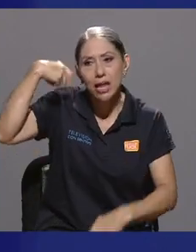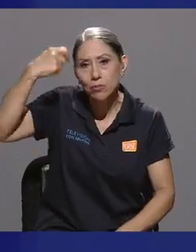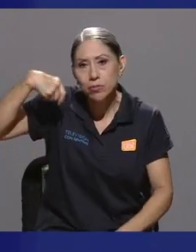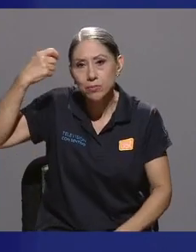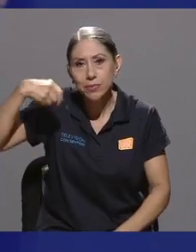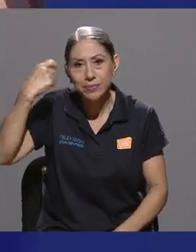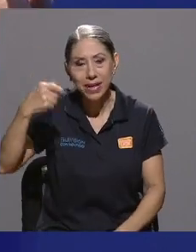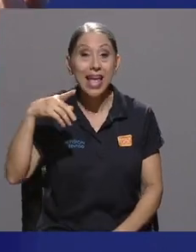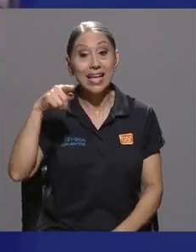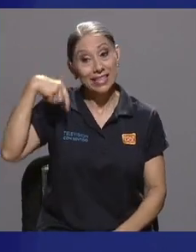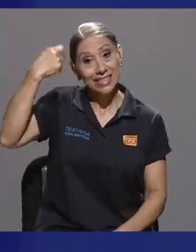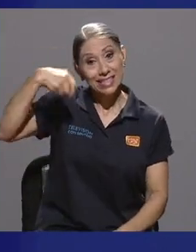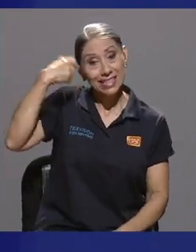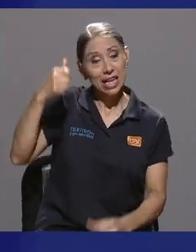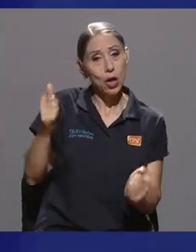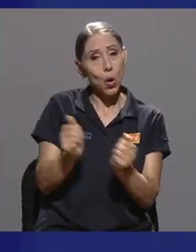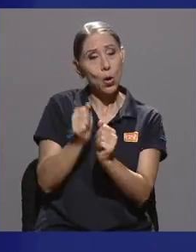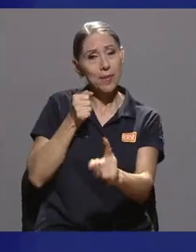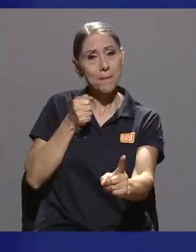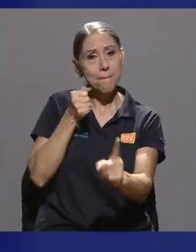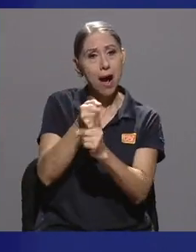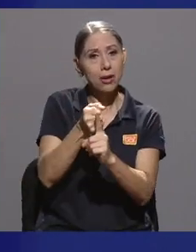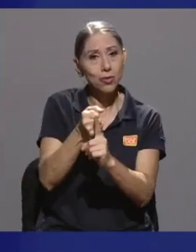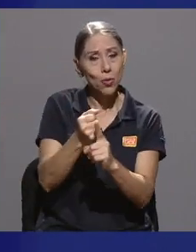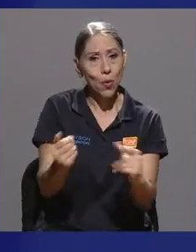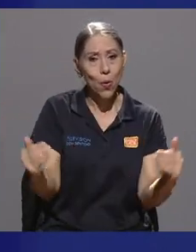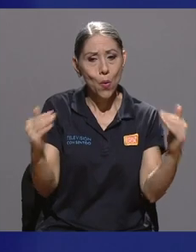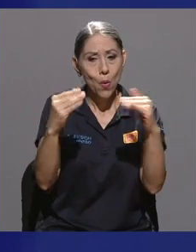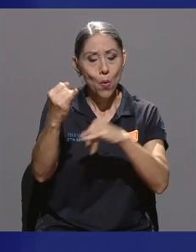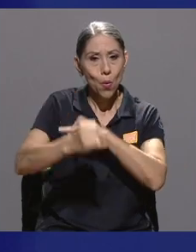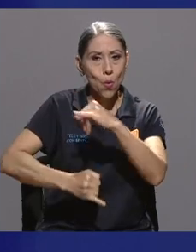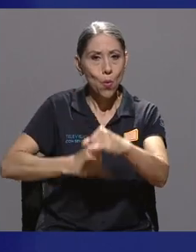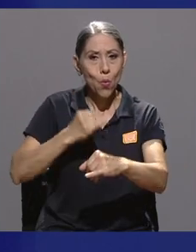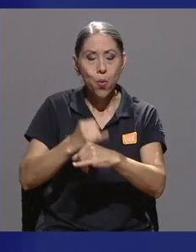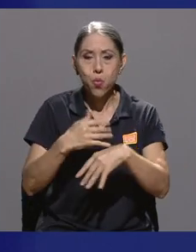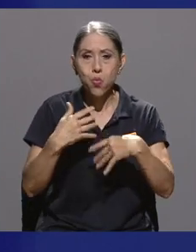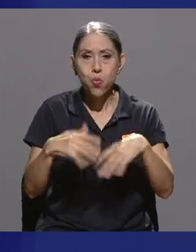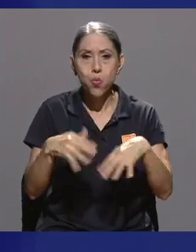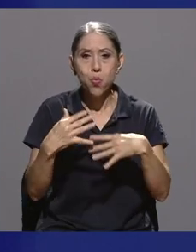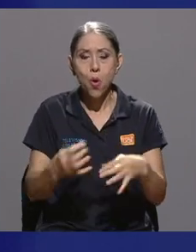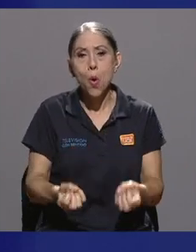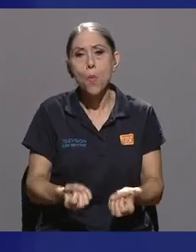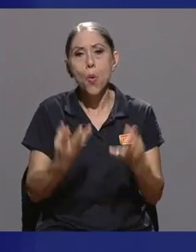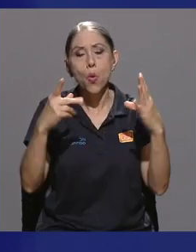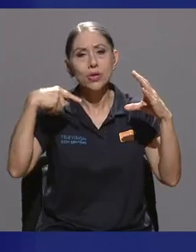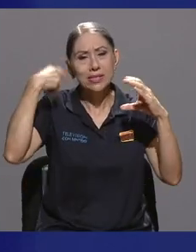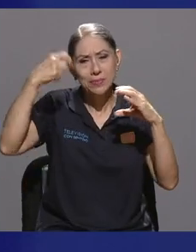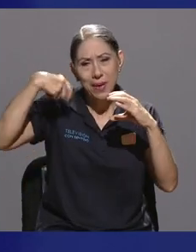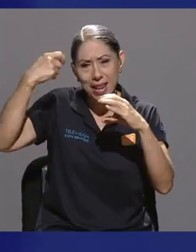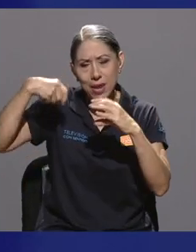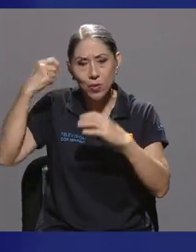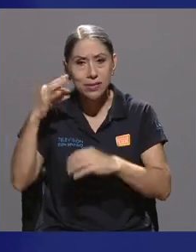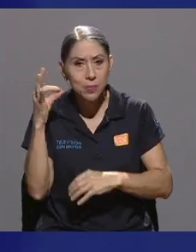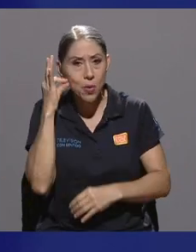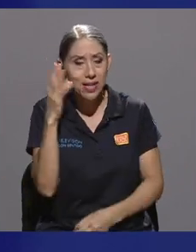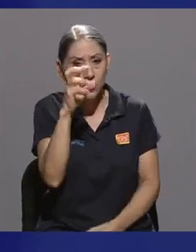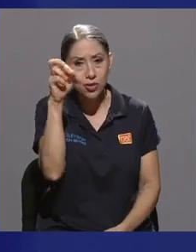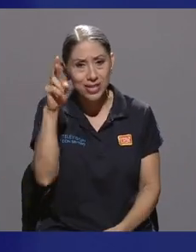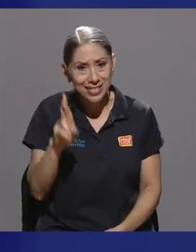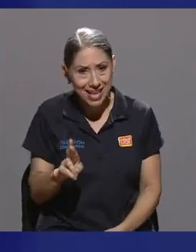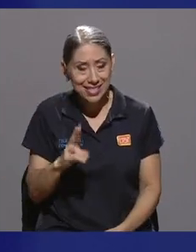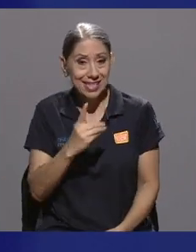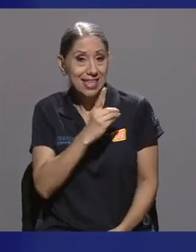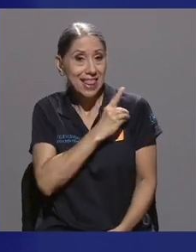impacto, que es cine que trasciende fronteras, gran cantidad de películas de mujeres costarricenses,